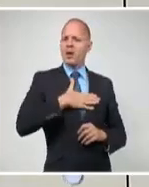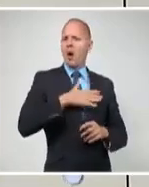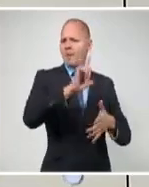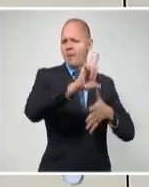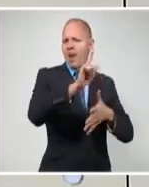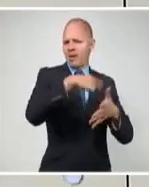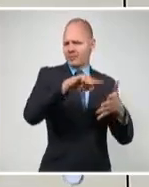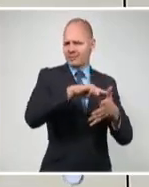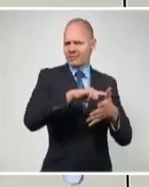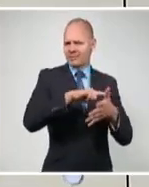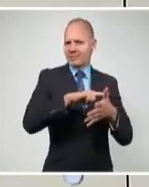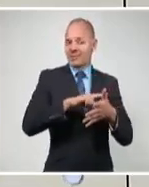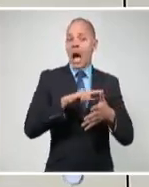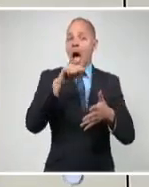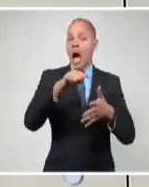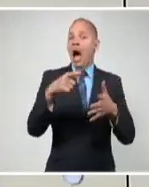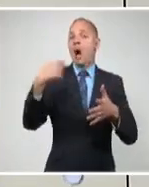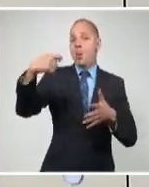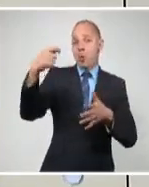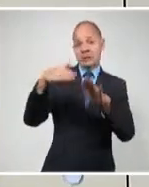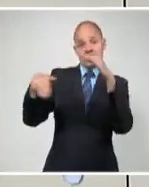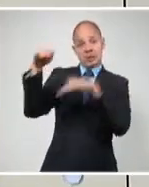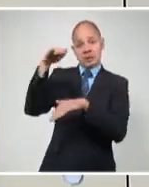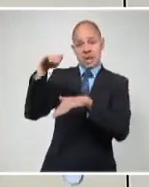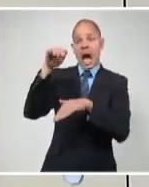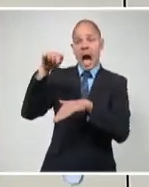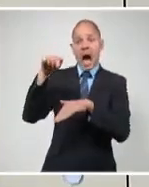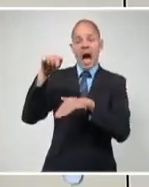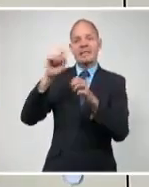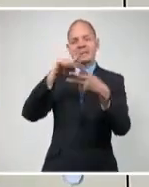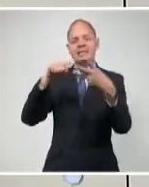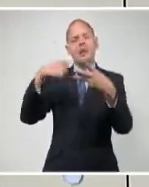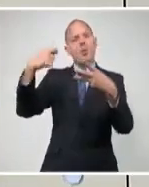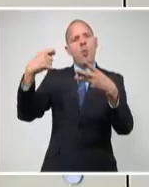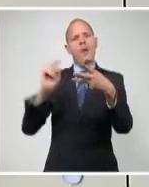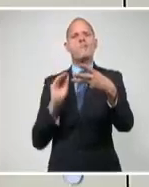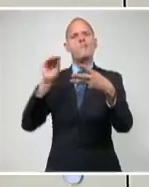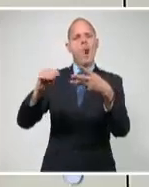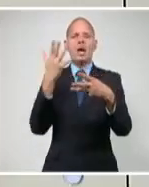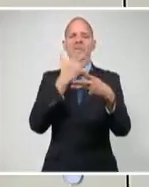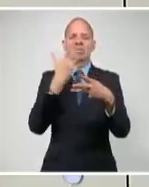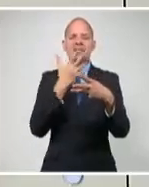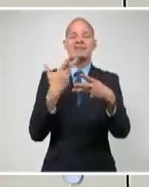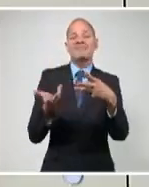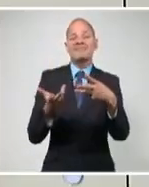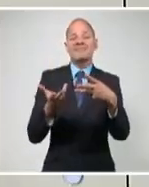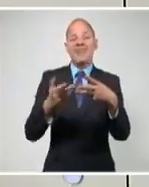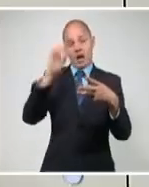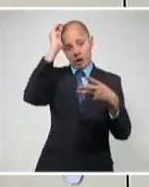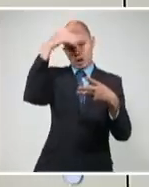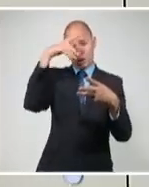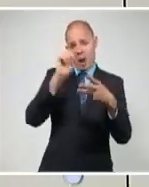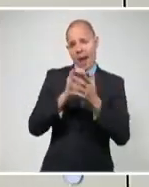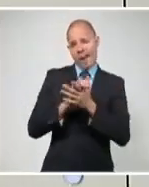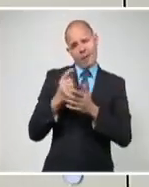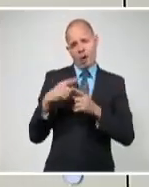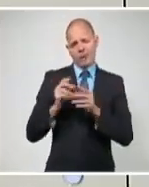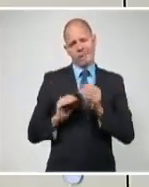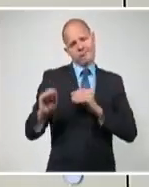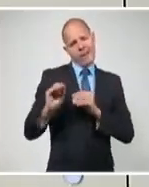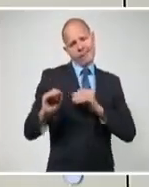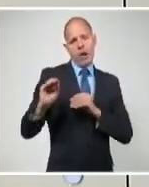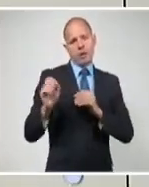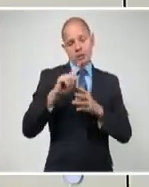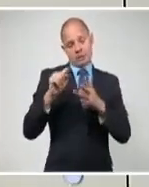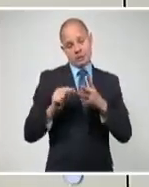Trump logró poner a tres jueces, incluida una mujer que está en contra del aborto y un hombre acusado de violar a otra mujer que